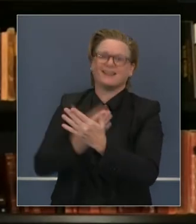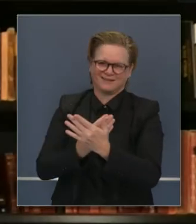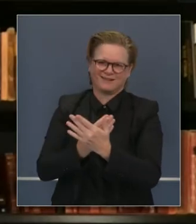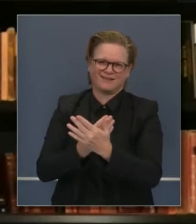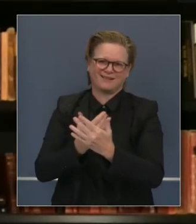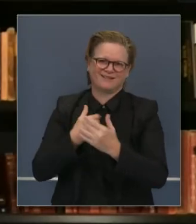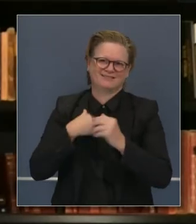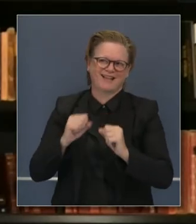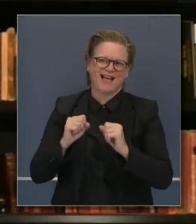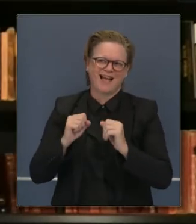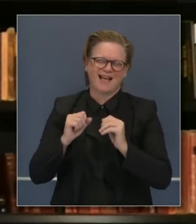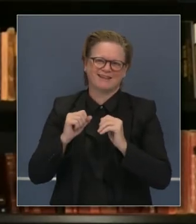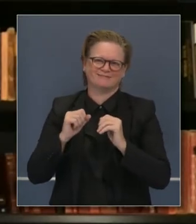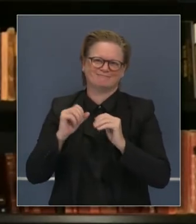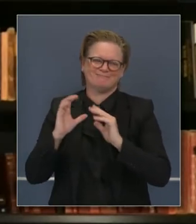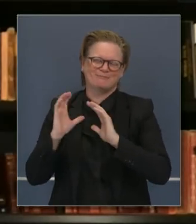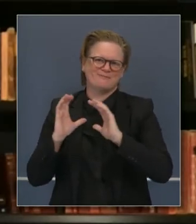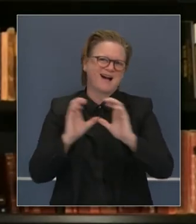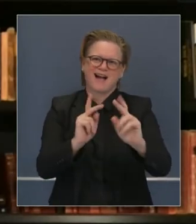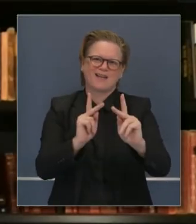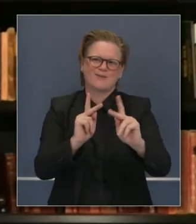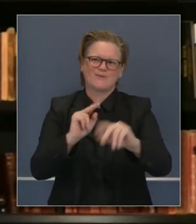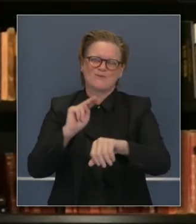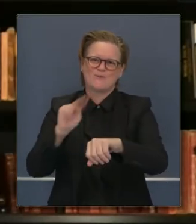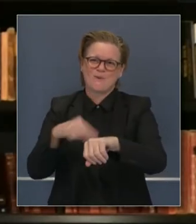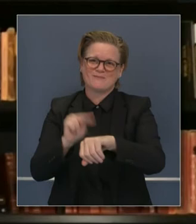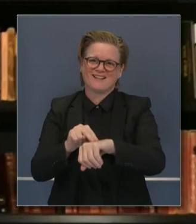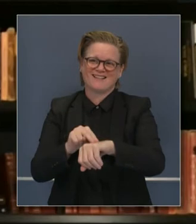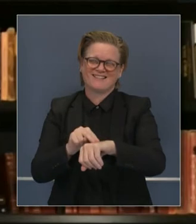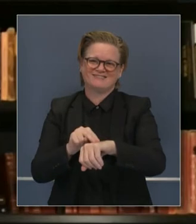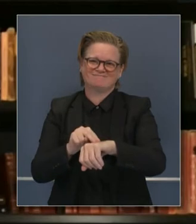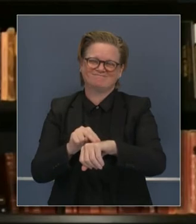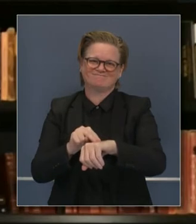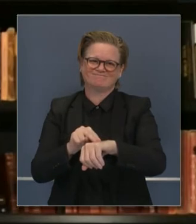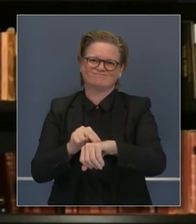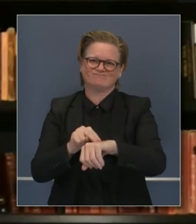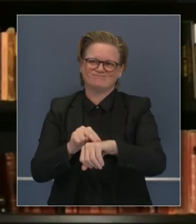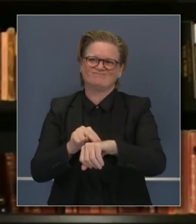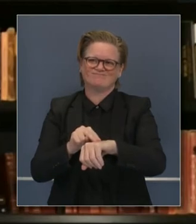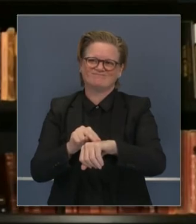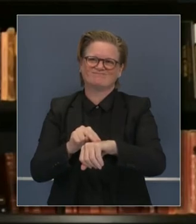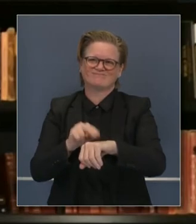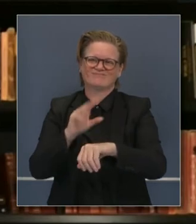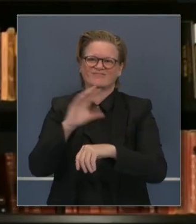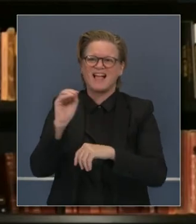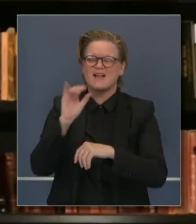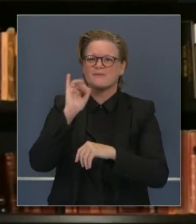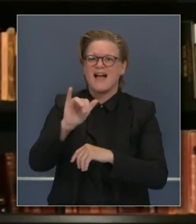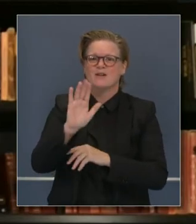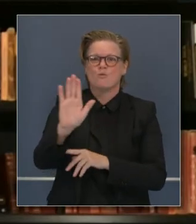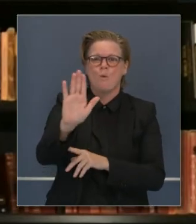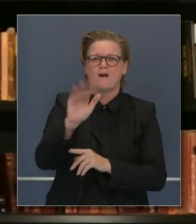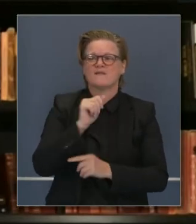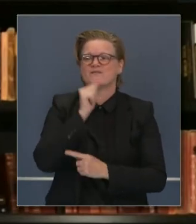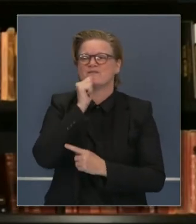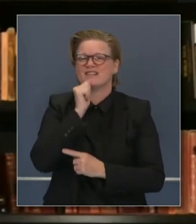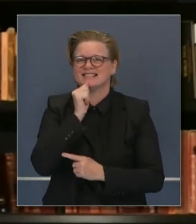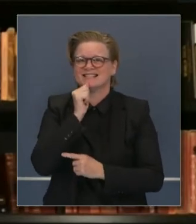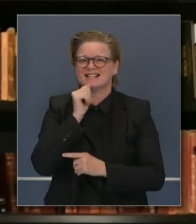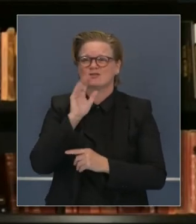vacuna para tratar de volver a la normalidad. Y a esa vibrancia, esa vida